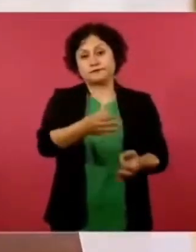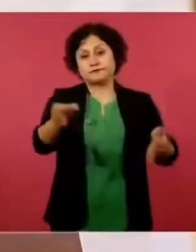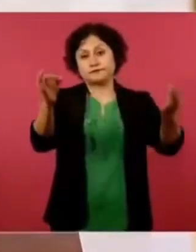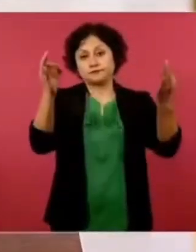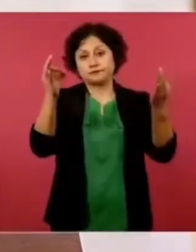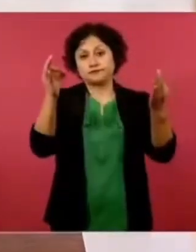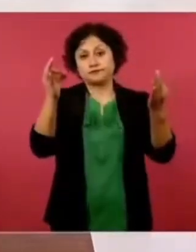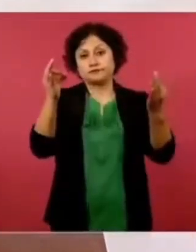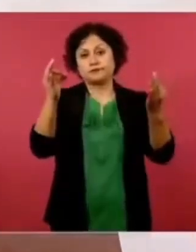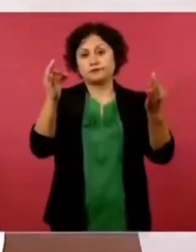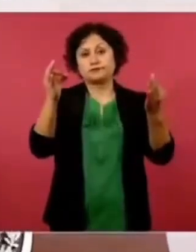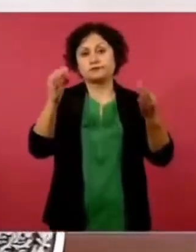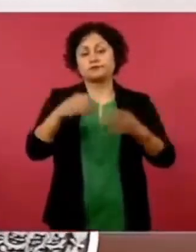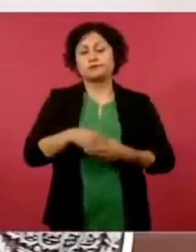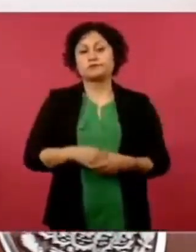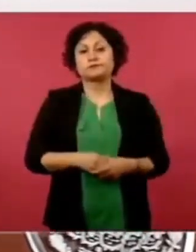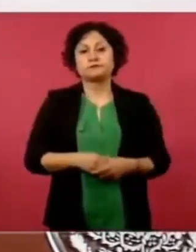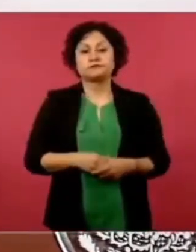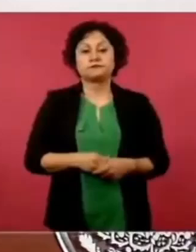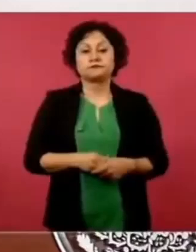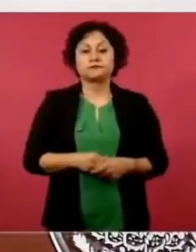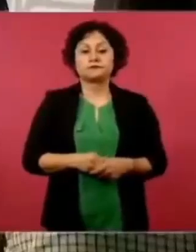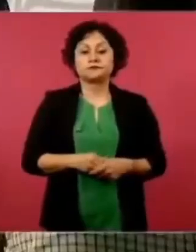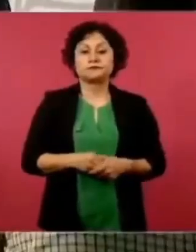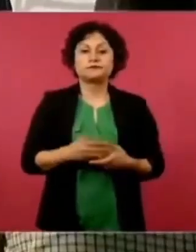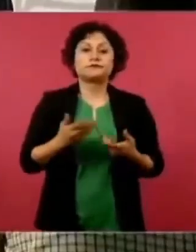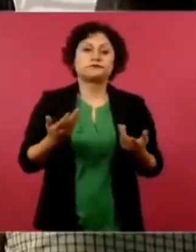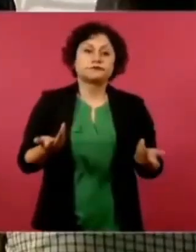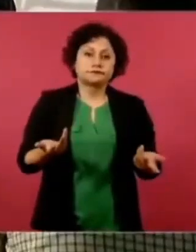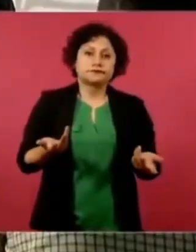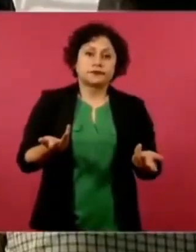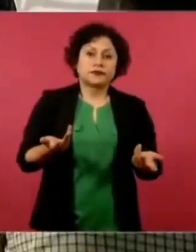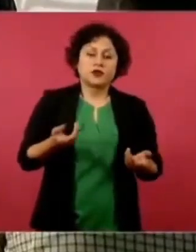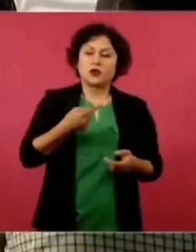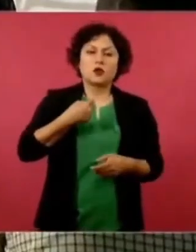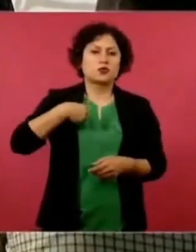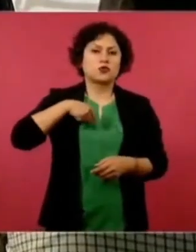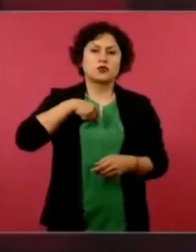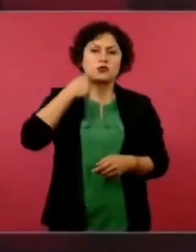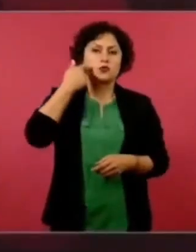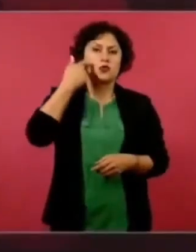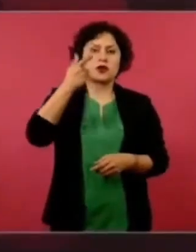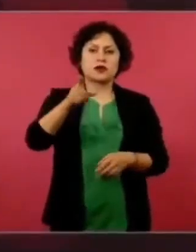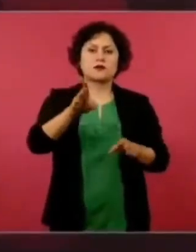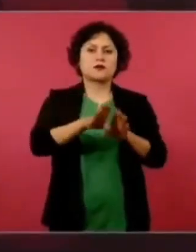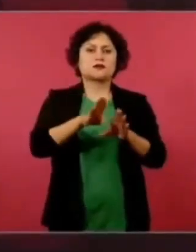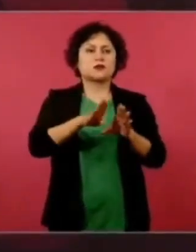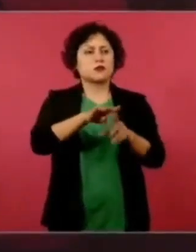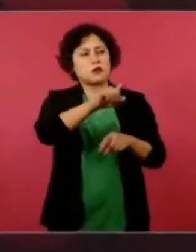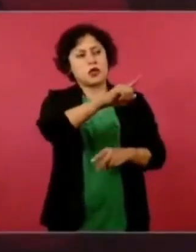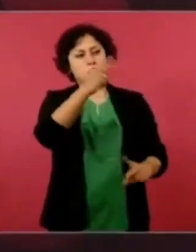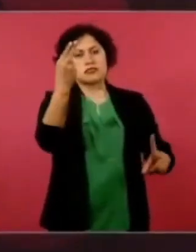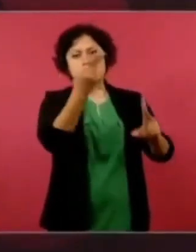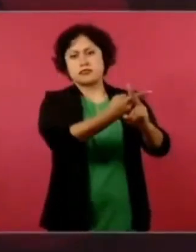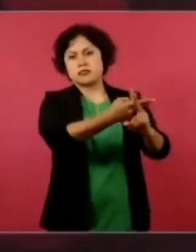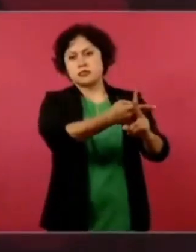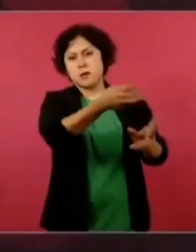No queríamos que lo ajusticiaran, como si nosotros hubiésemos ajusticiado.